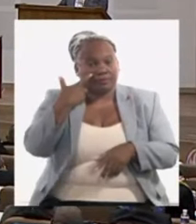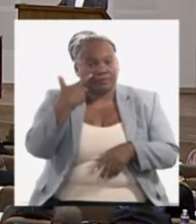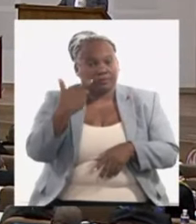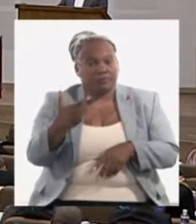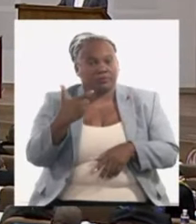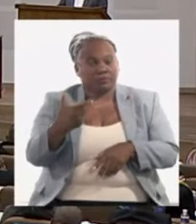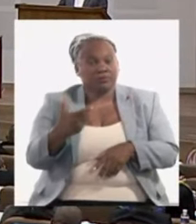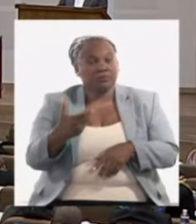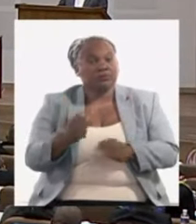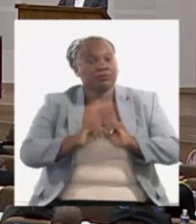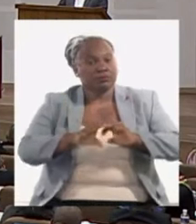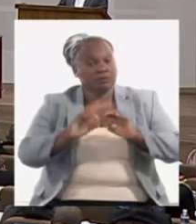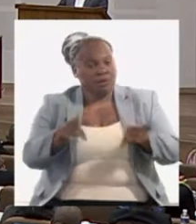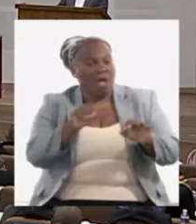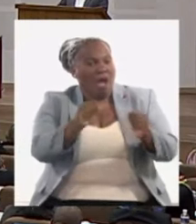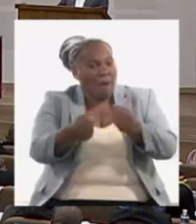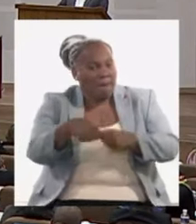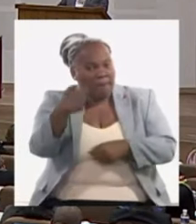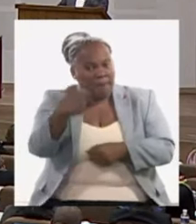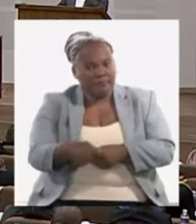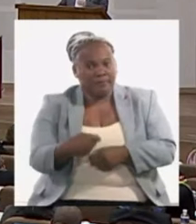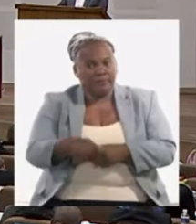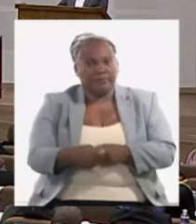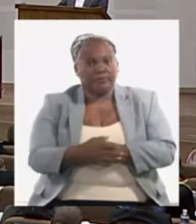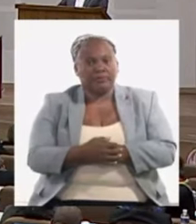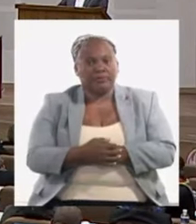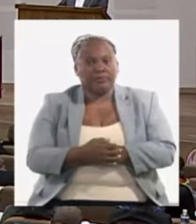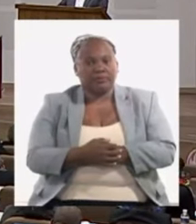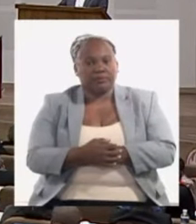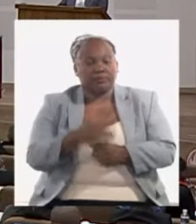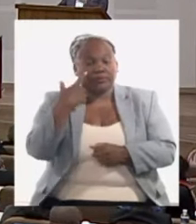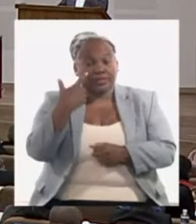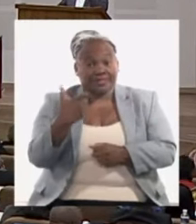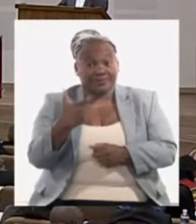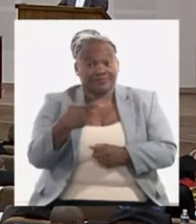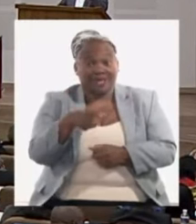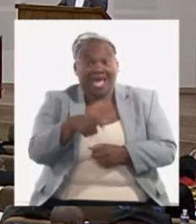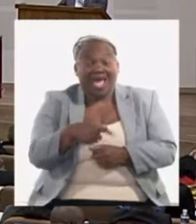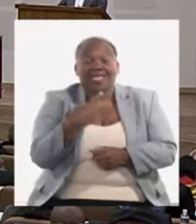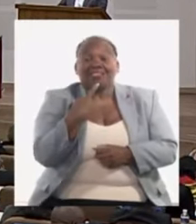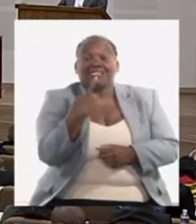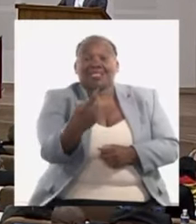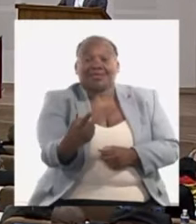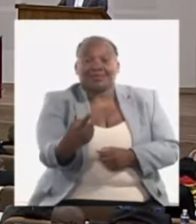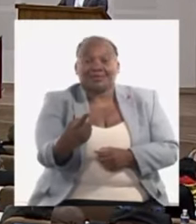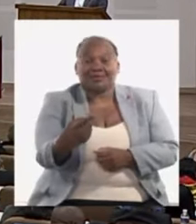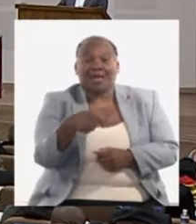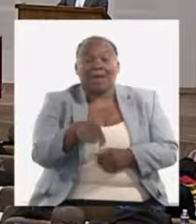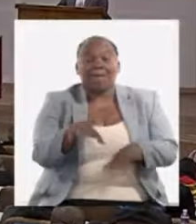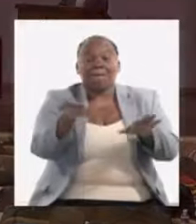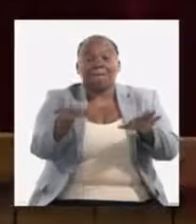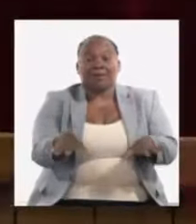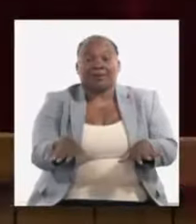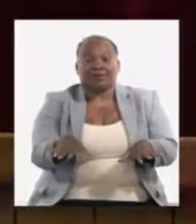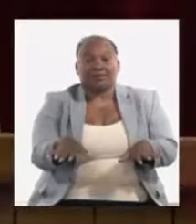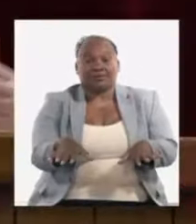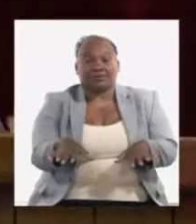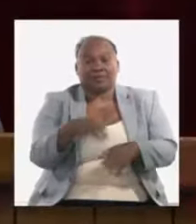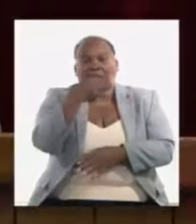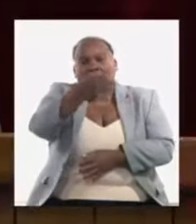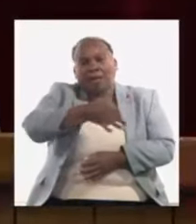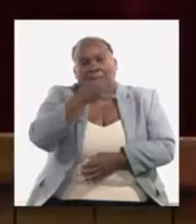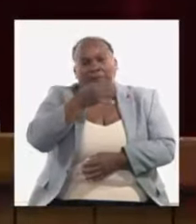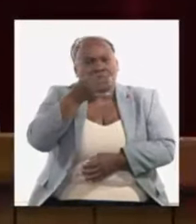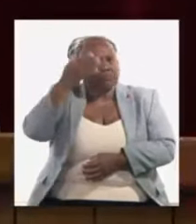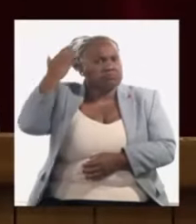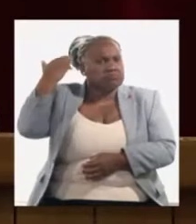incentivar el ahorro es imprescindible cuando usted dice paraliza bueno esto incluso lo hemos explicado otras